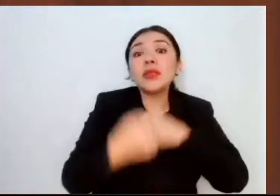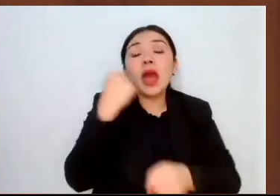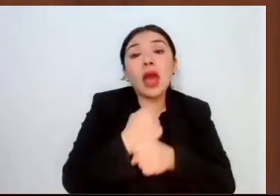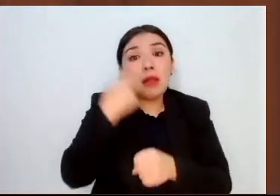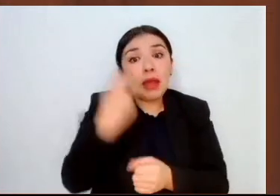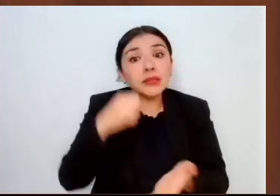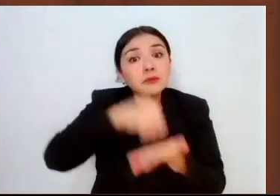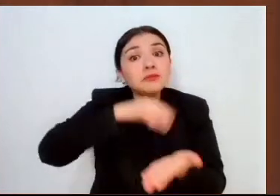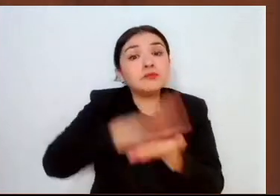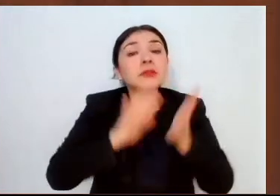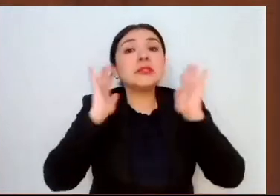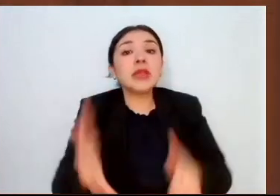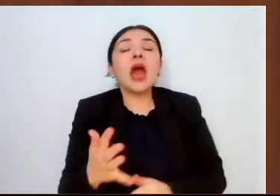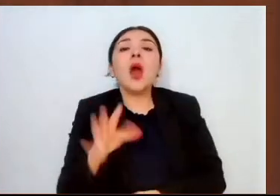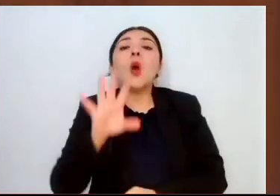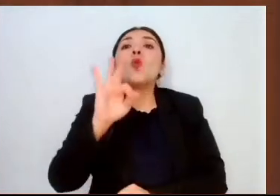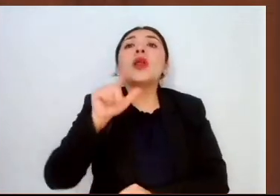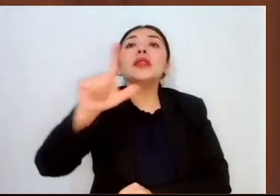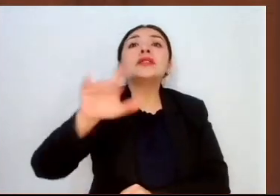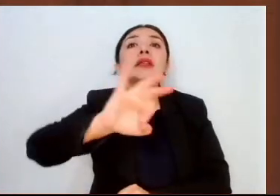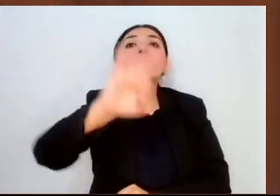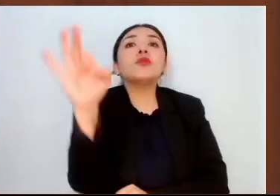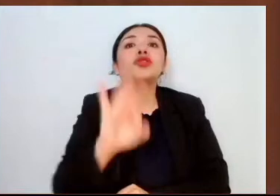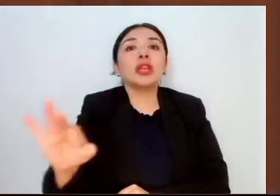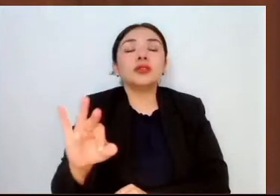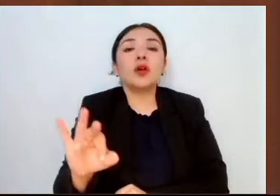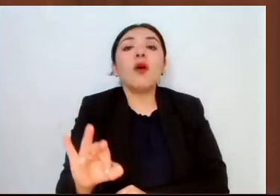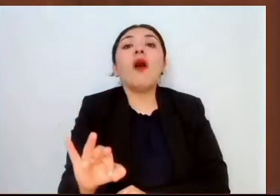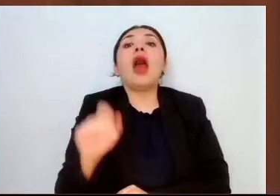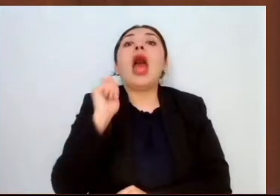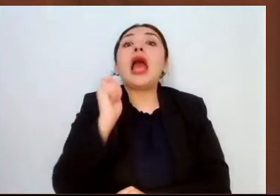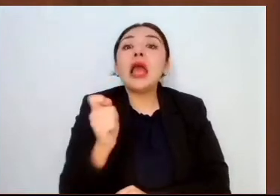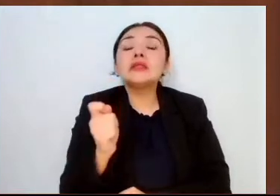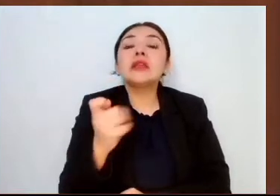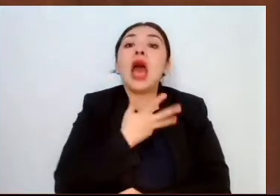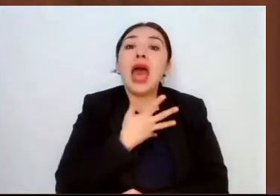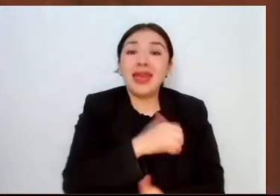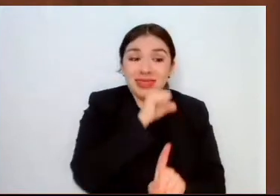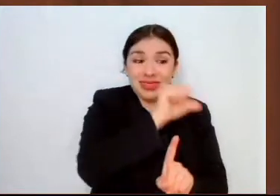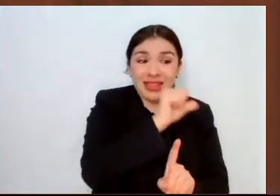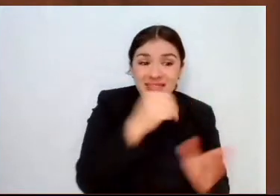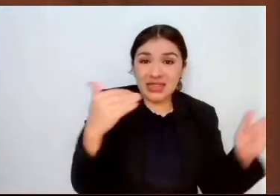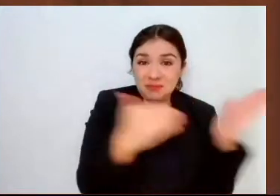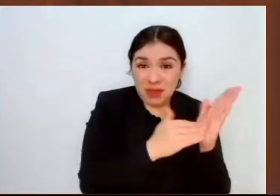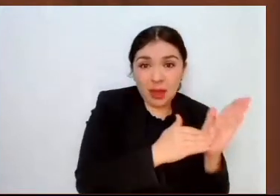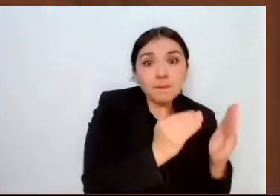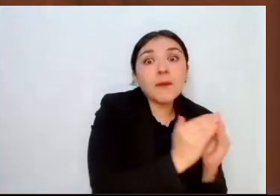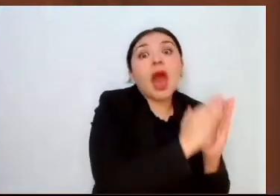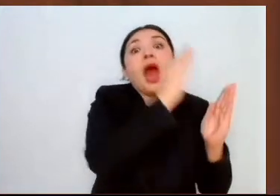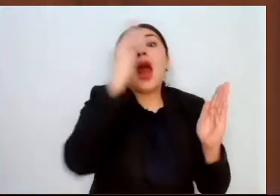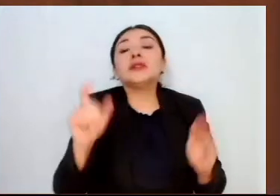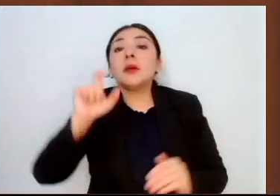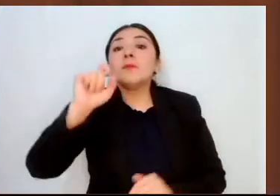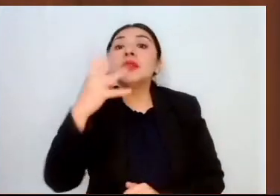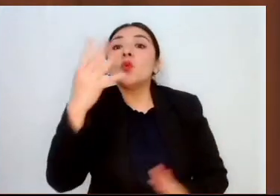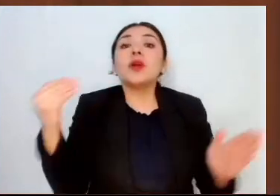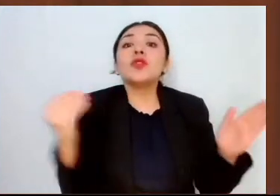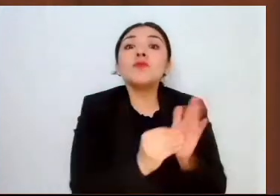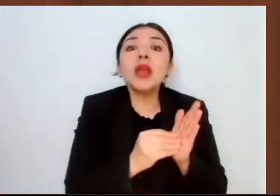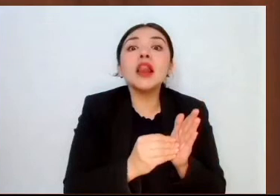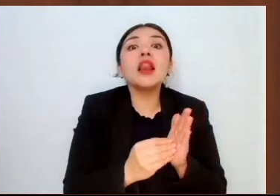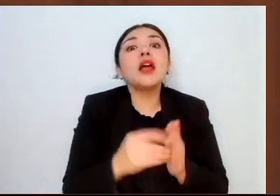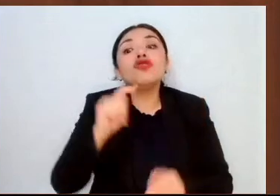un incremento del 47 por ciento, al pasar de 16 mil a 24 mil toneladas de producción